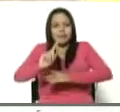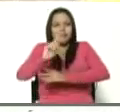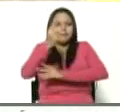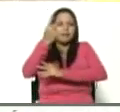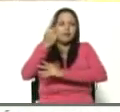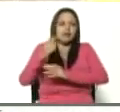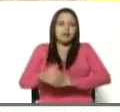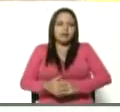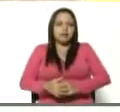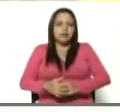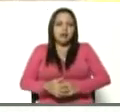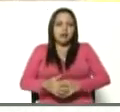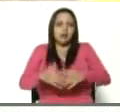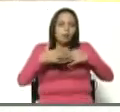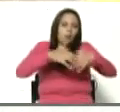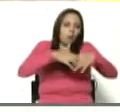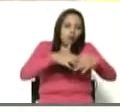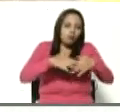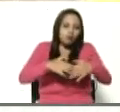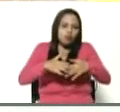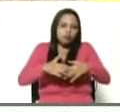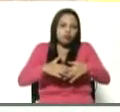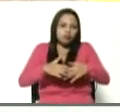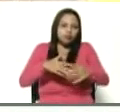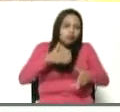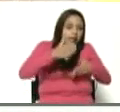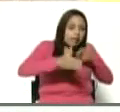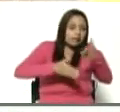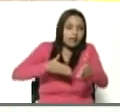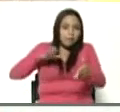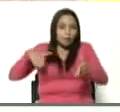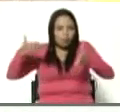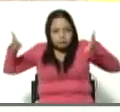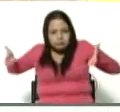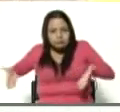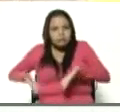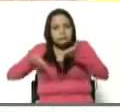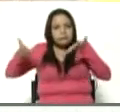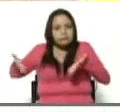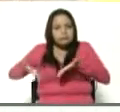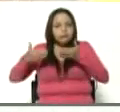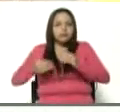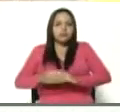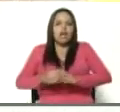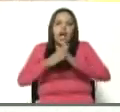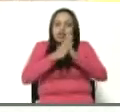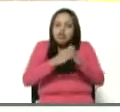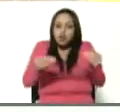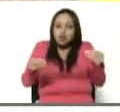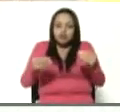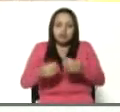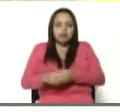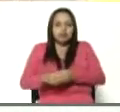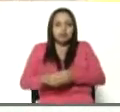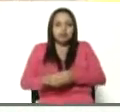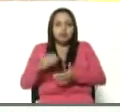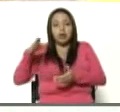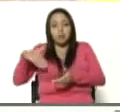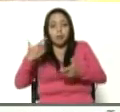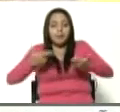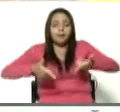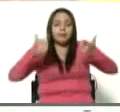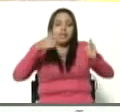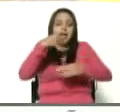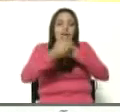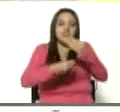locomotora del tren para empujar duro a todo aquello que nos lleve a ser una economía